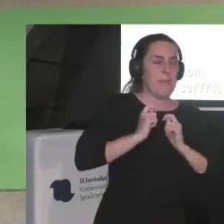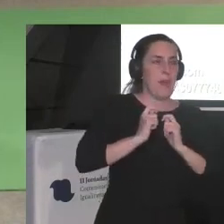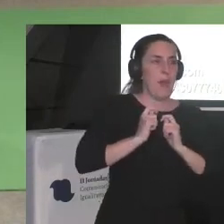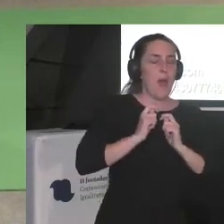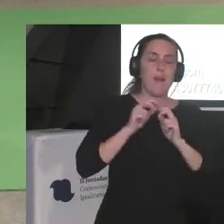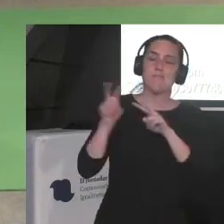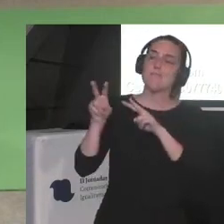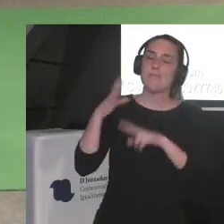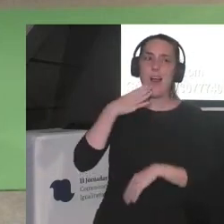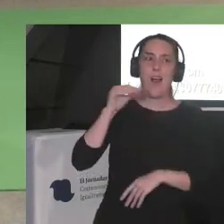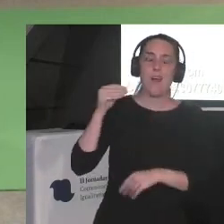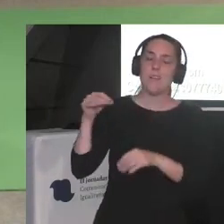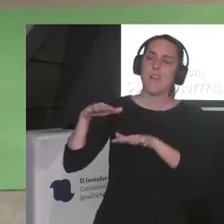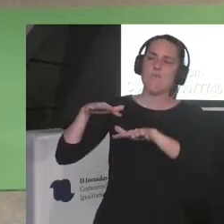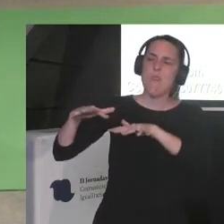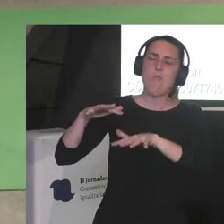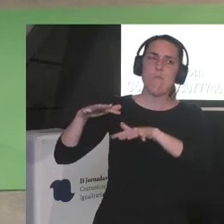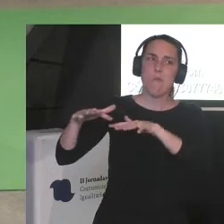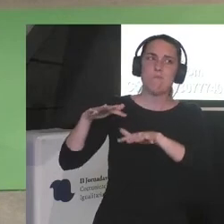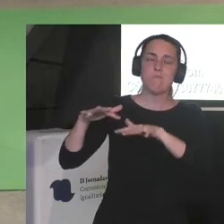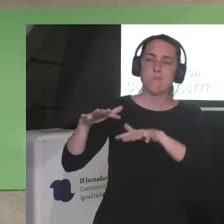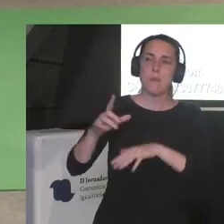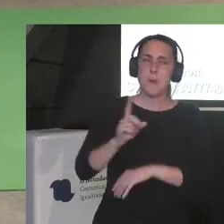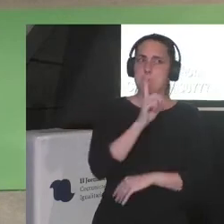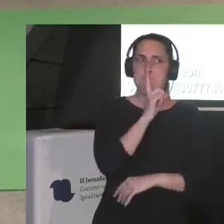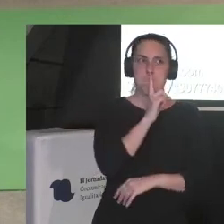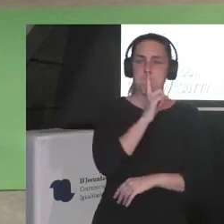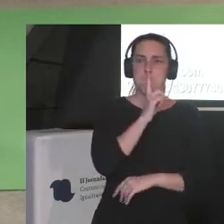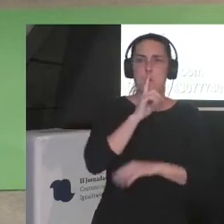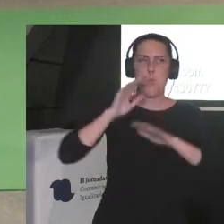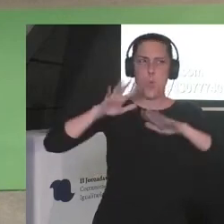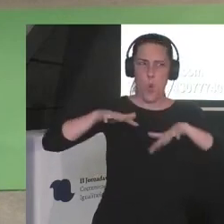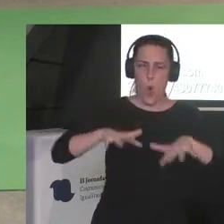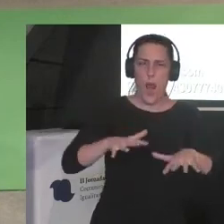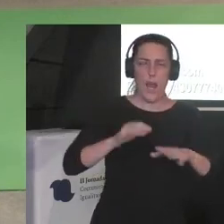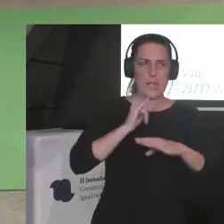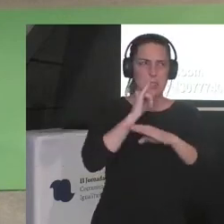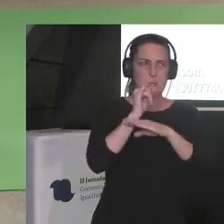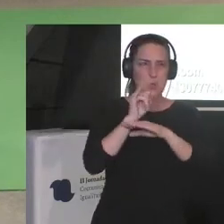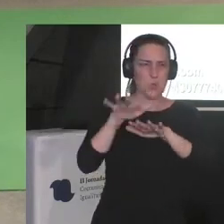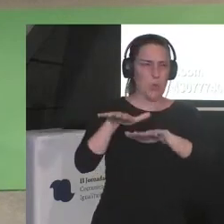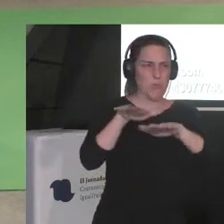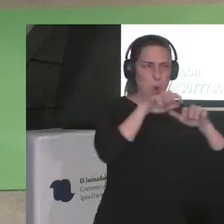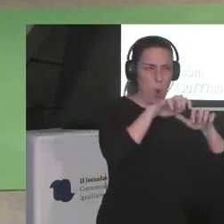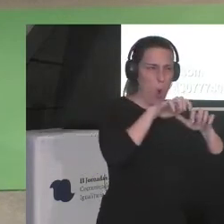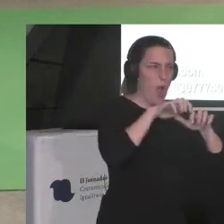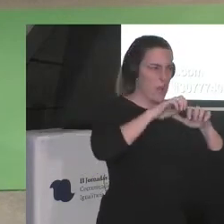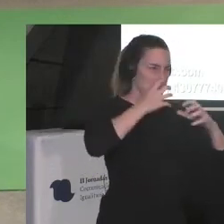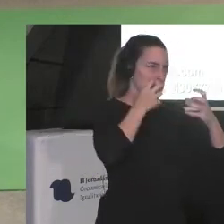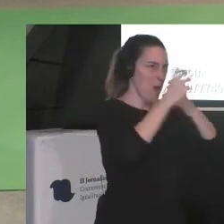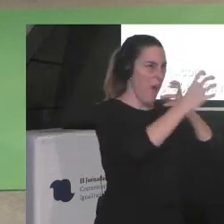que las juventudes están en eso ¿no? que no se están callando que han hecho huelga que no han ido al instituto para gritarlo